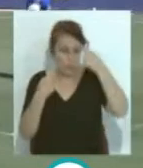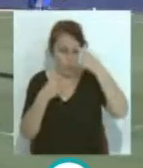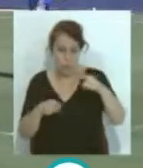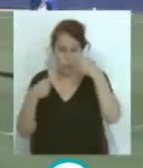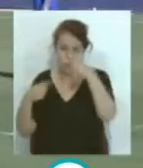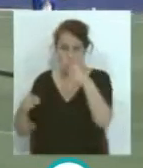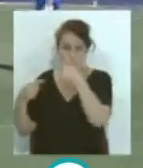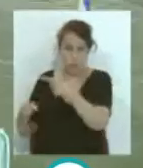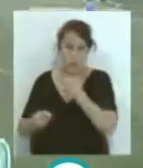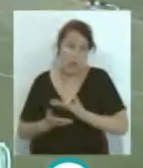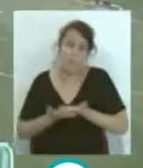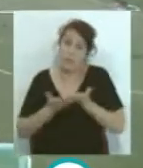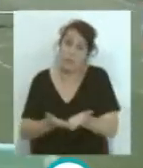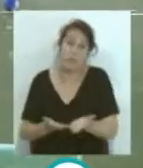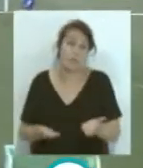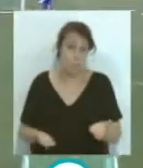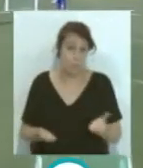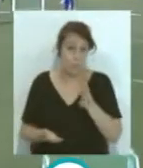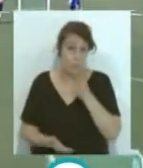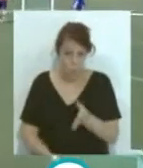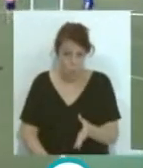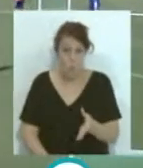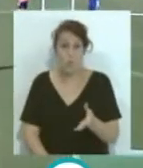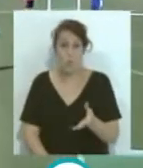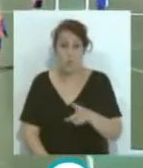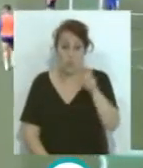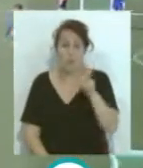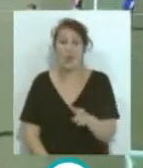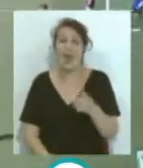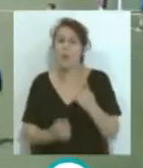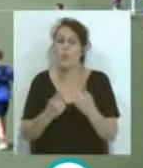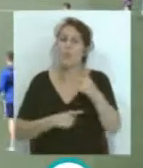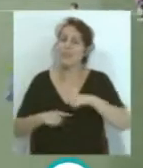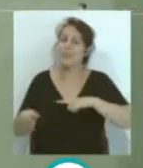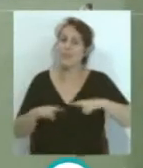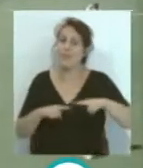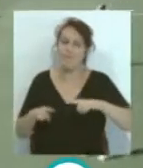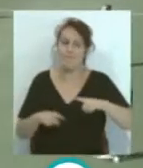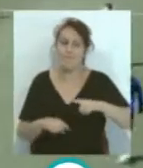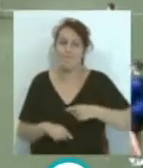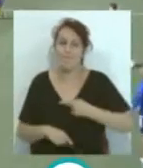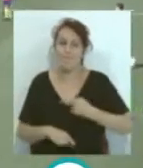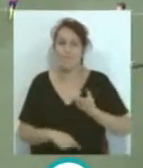trabajo... ...en sus ayudantes... ...porque bien sabes que en algunos casos... ...hay entrenadores que... ...insisten demasiado en querer